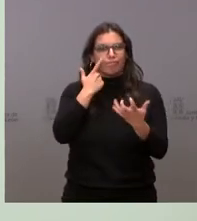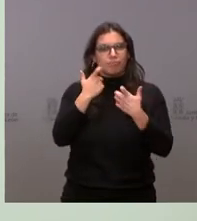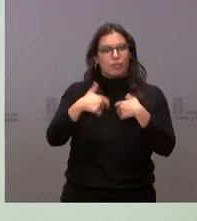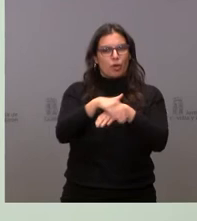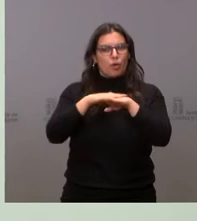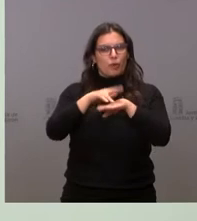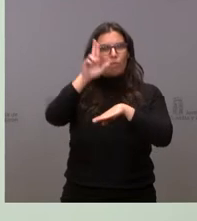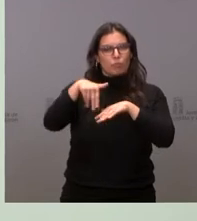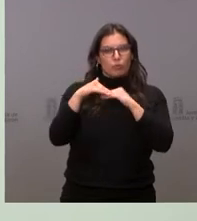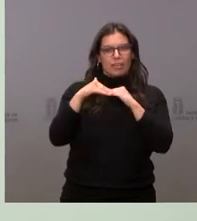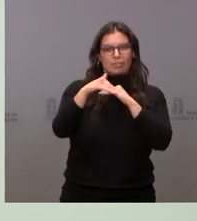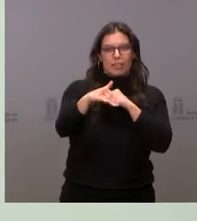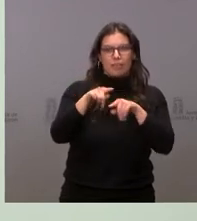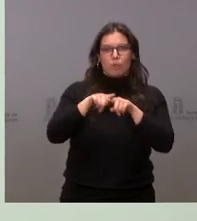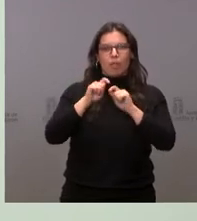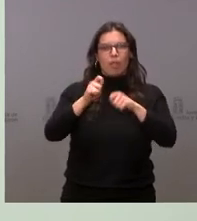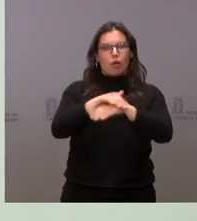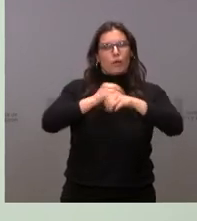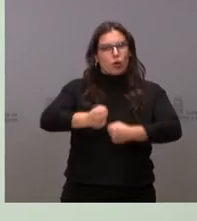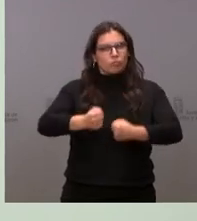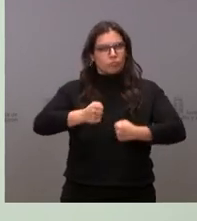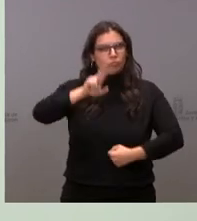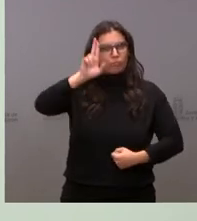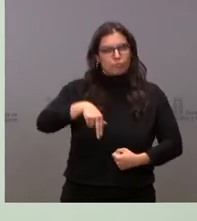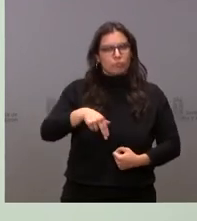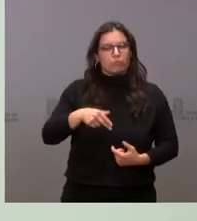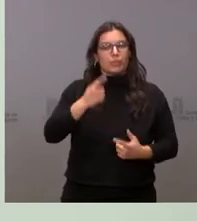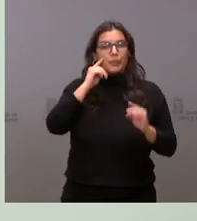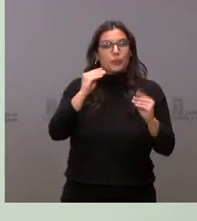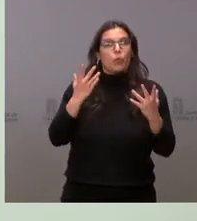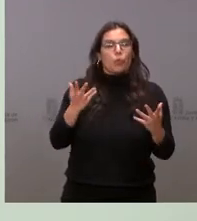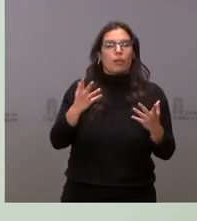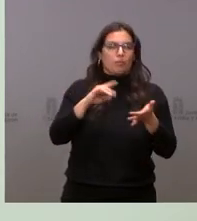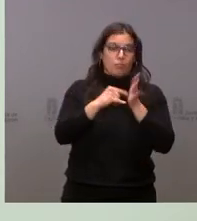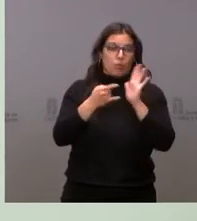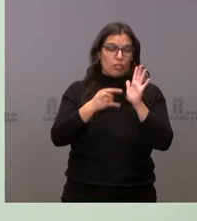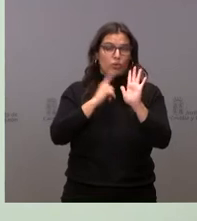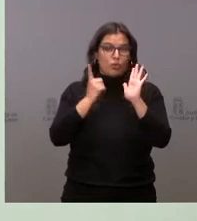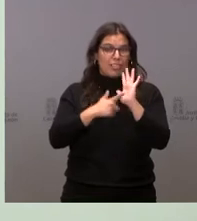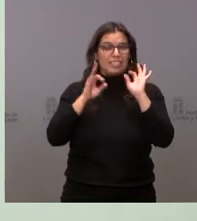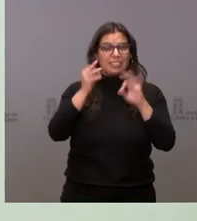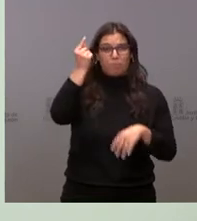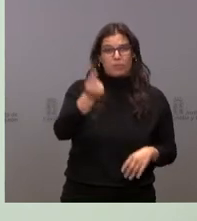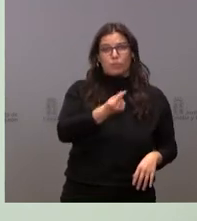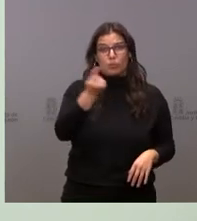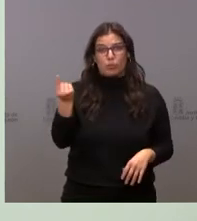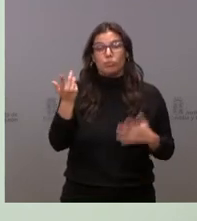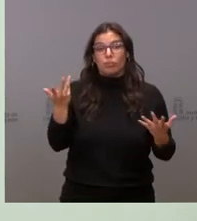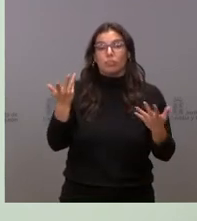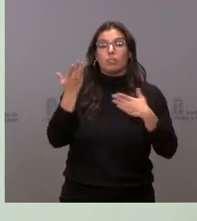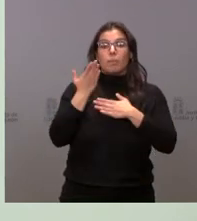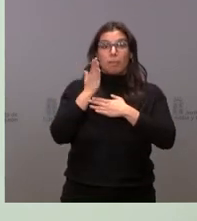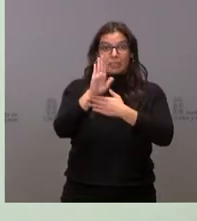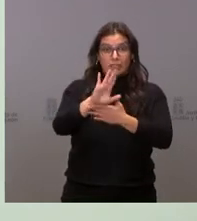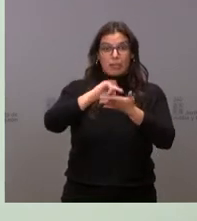la fortaleza de un Gobierno, es el proyecto de ley de presupuestos. Yo creo que la presentación de